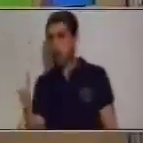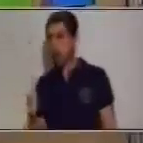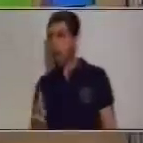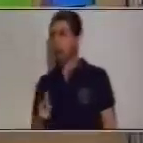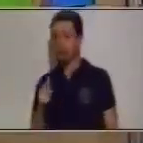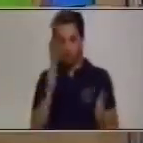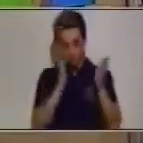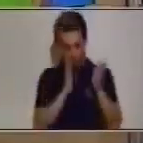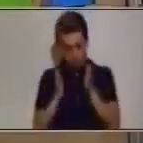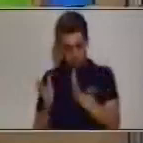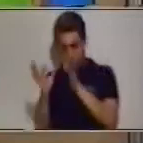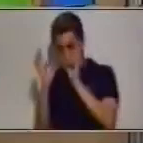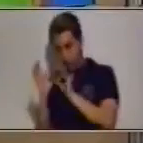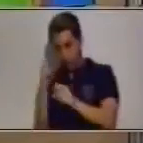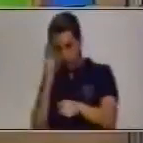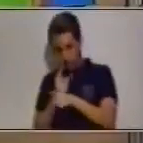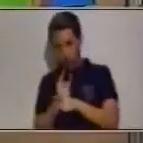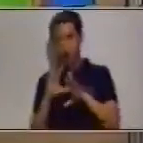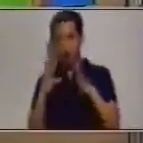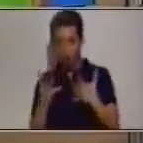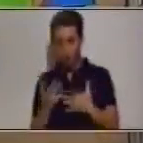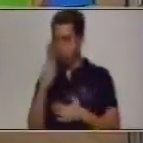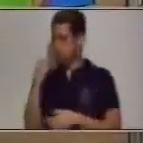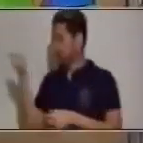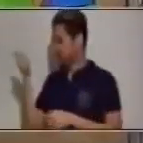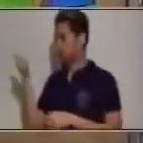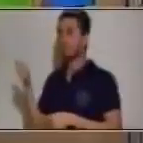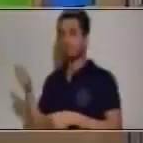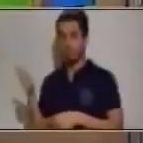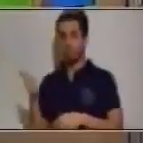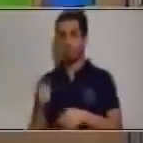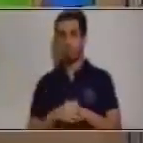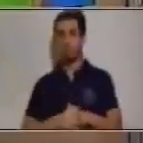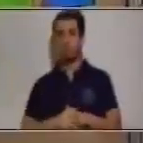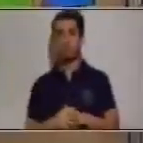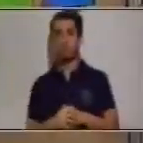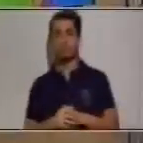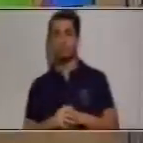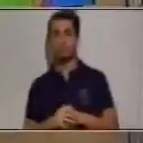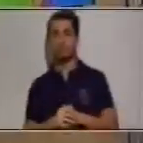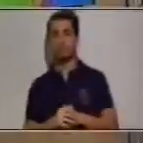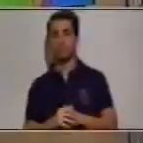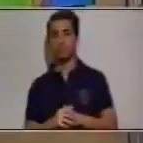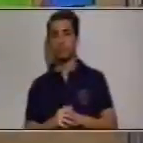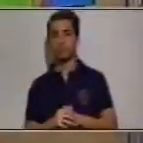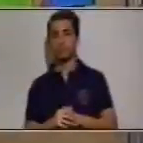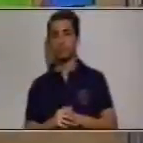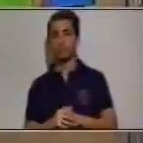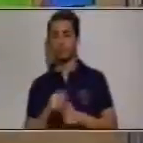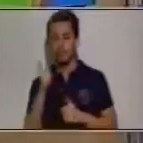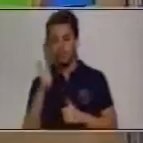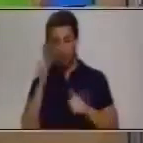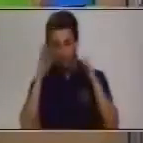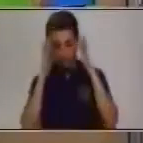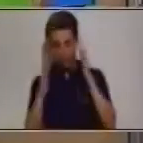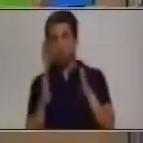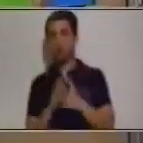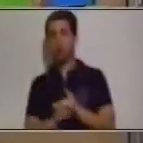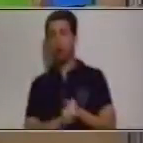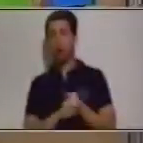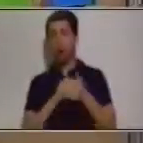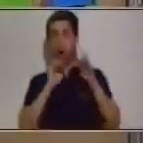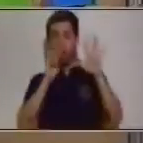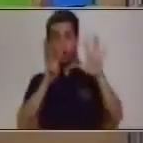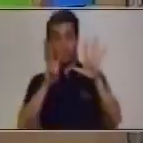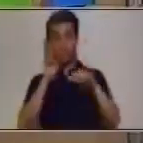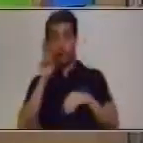seguir el procedimiento correcto y vamos a hacerlo de la siguiente manera. Así que, por favor, a ponerle mucha atención. Tenemos el 82,